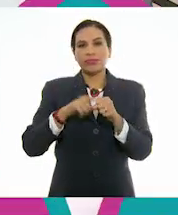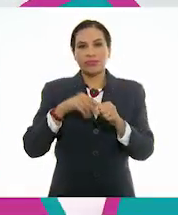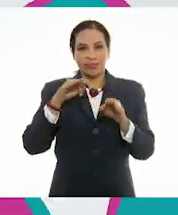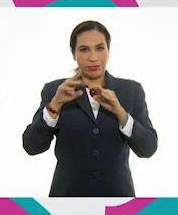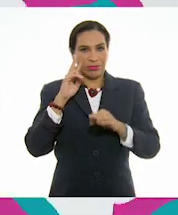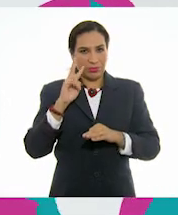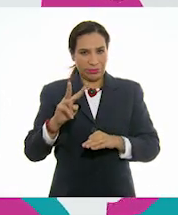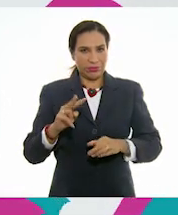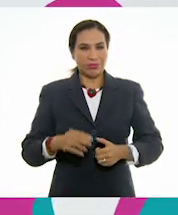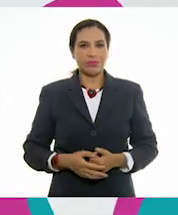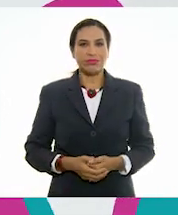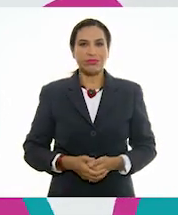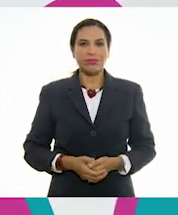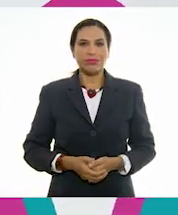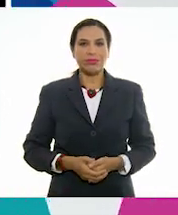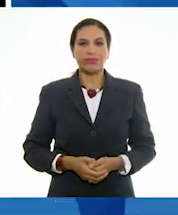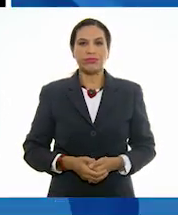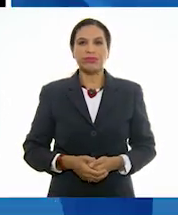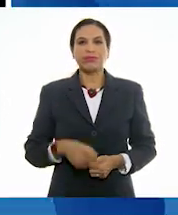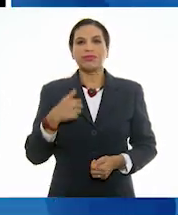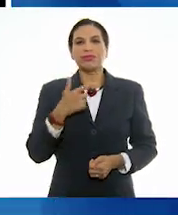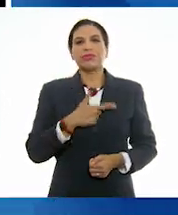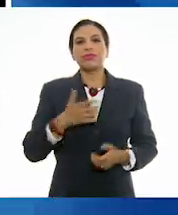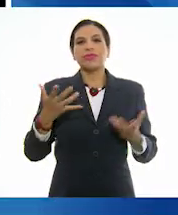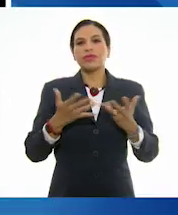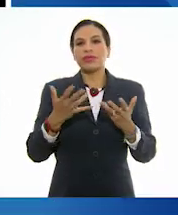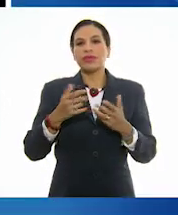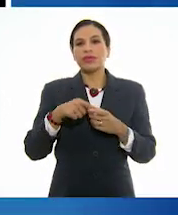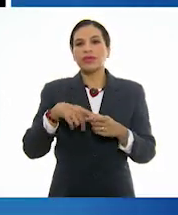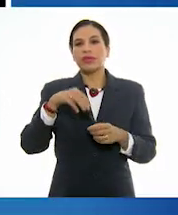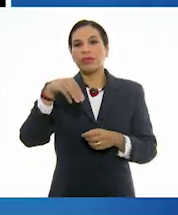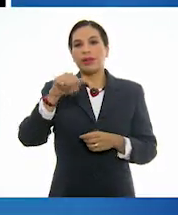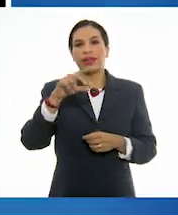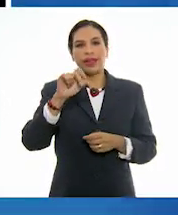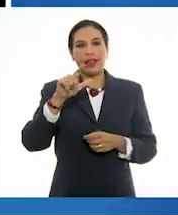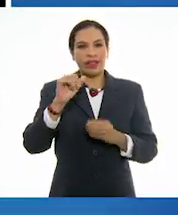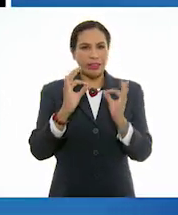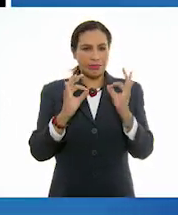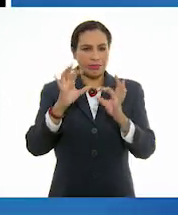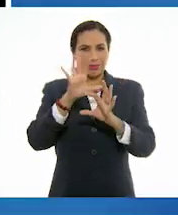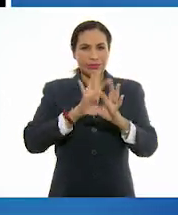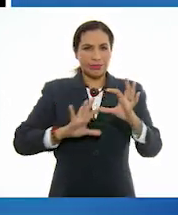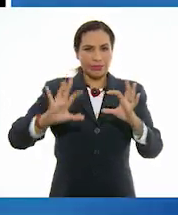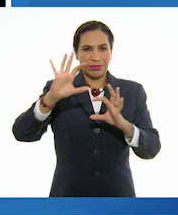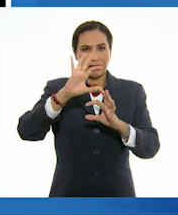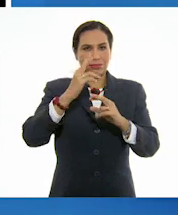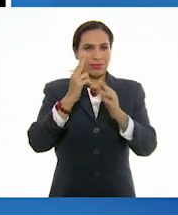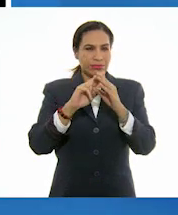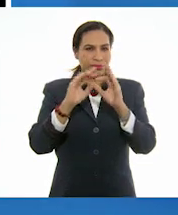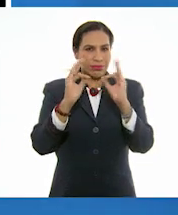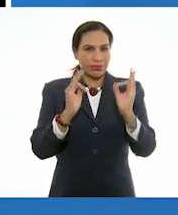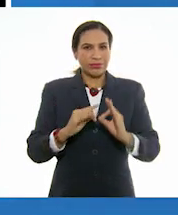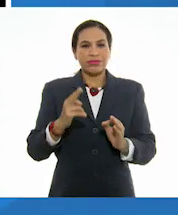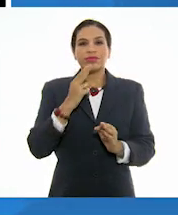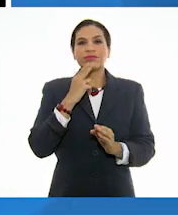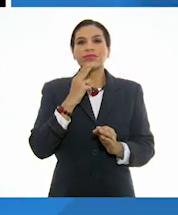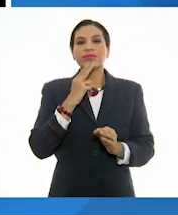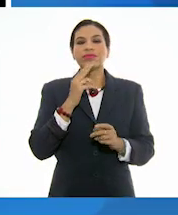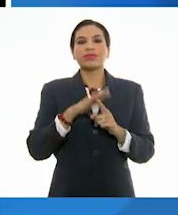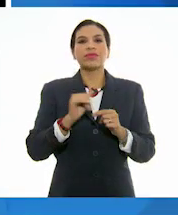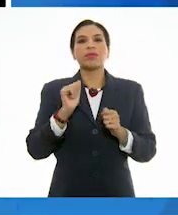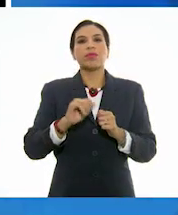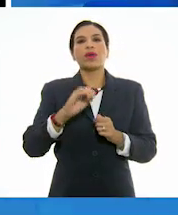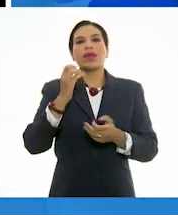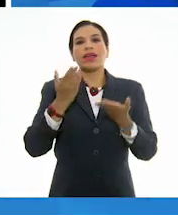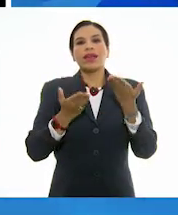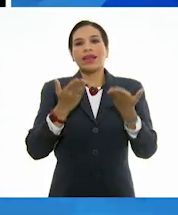trabajo. Vamos a verlo. A mí me gustó realizar mi mandala utilizando el equilibrio